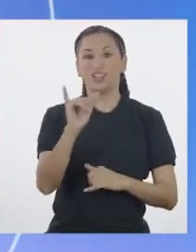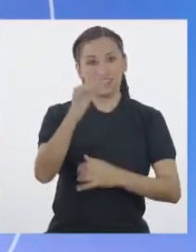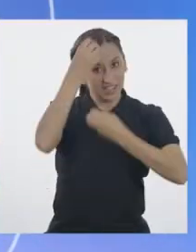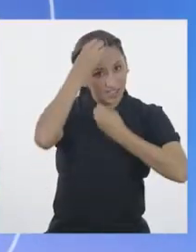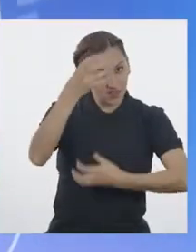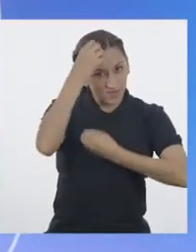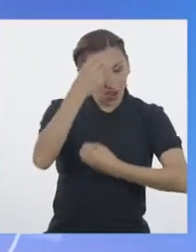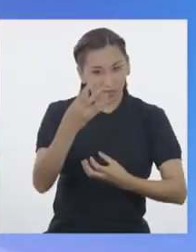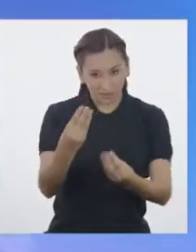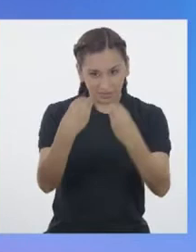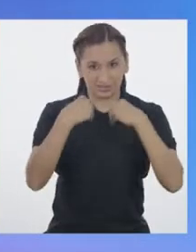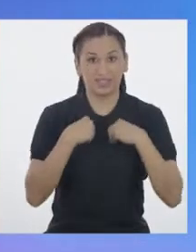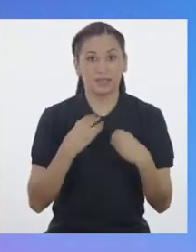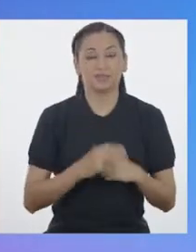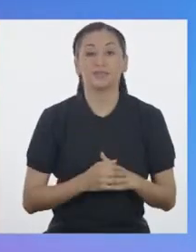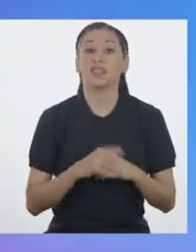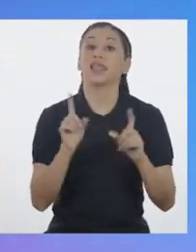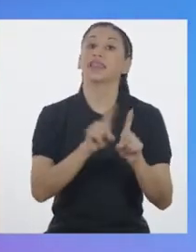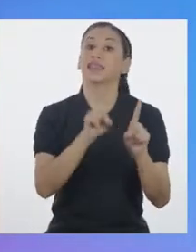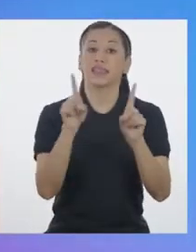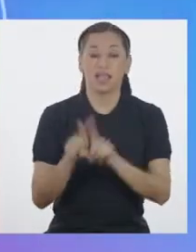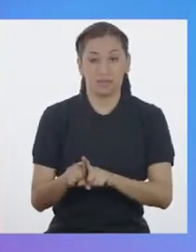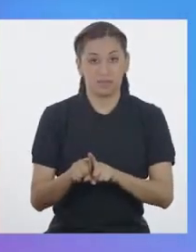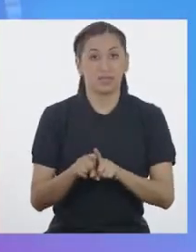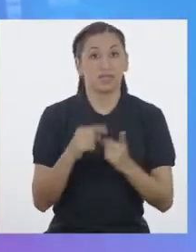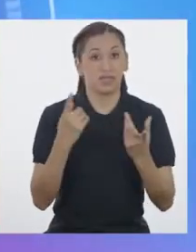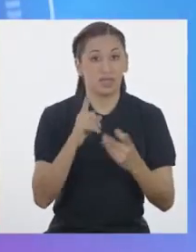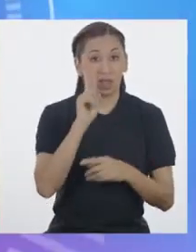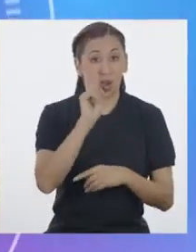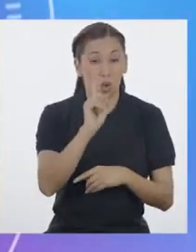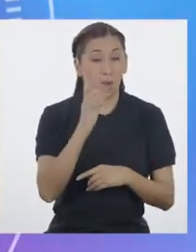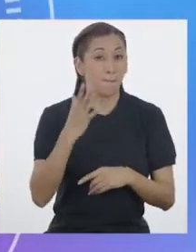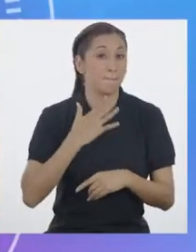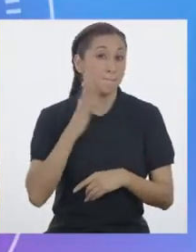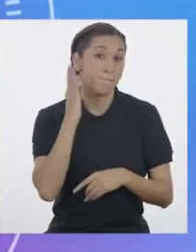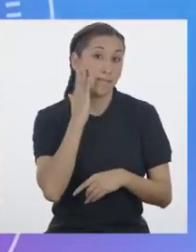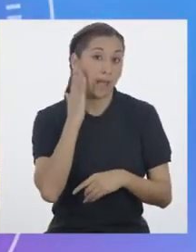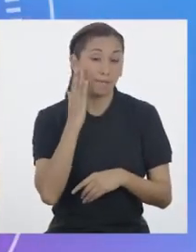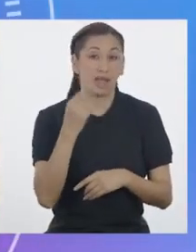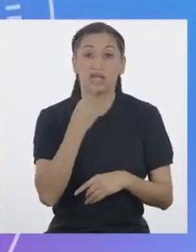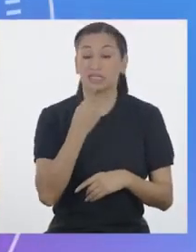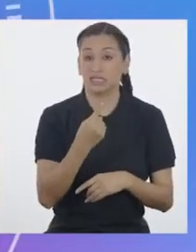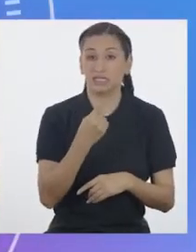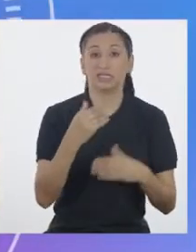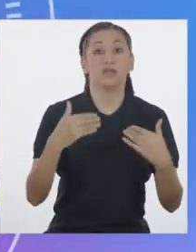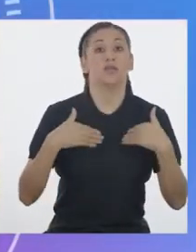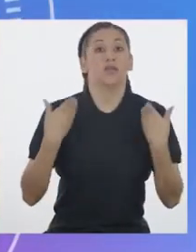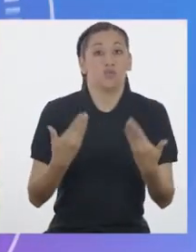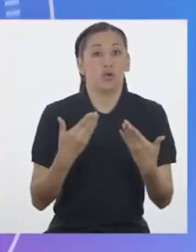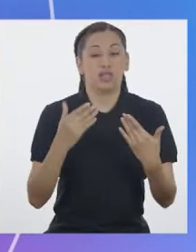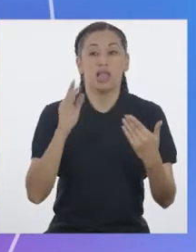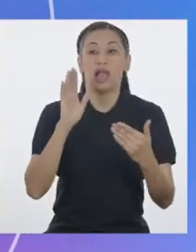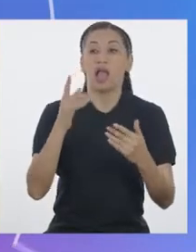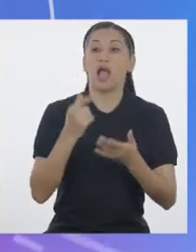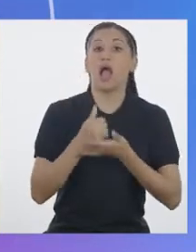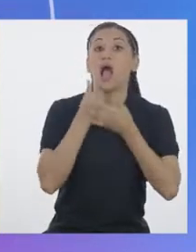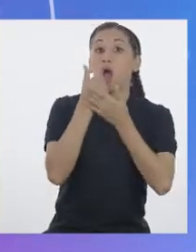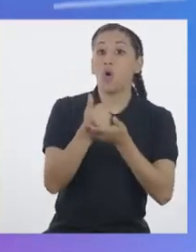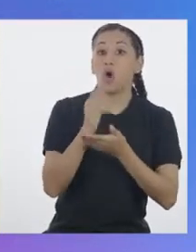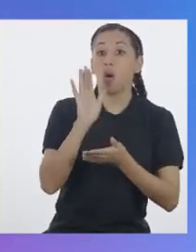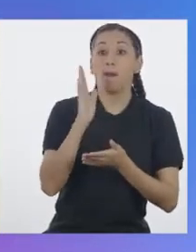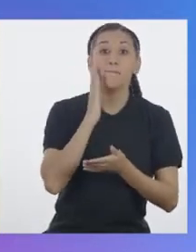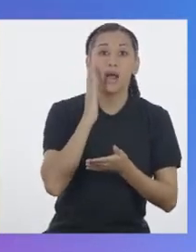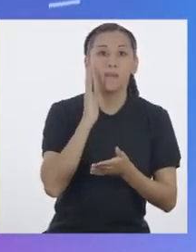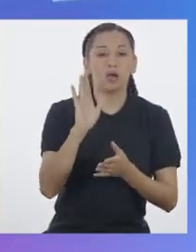informados Además, ha ayudado a que mi mamá pueda mantener su negocio